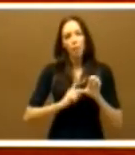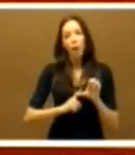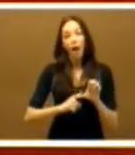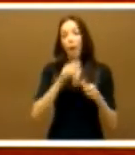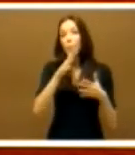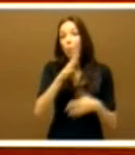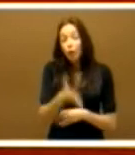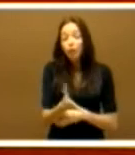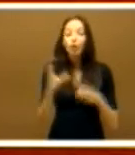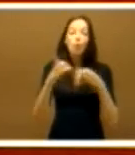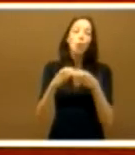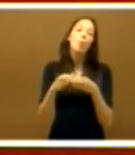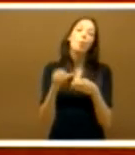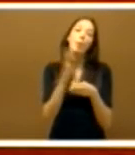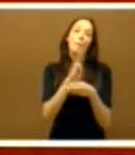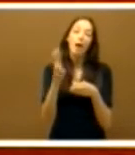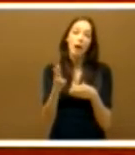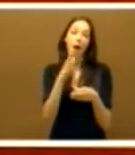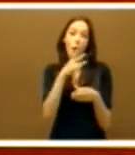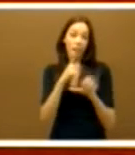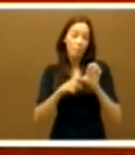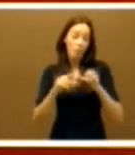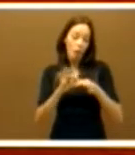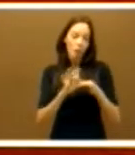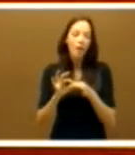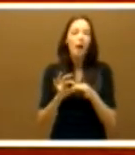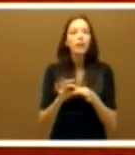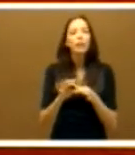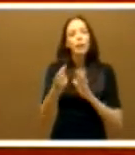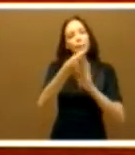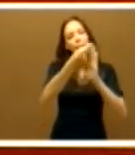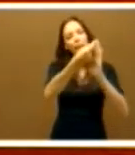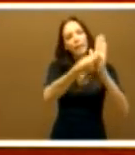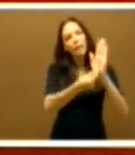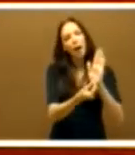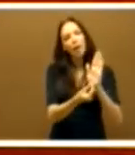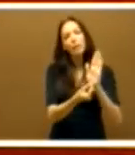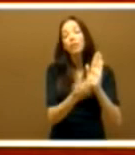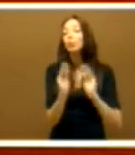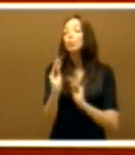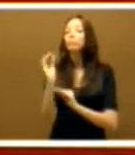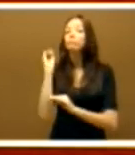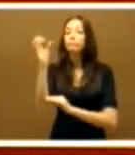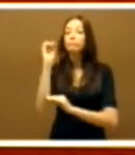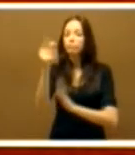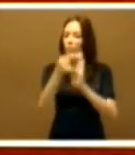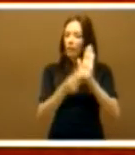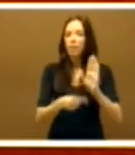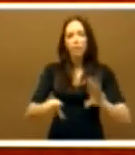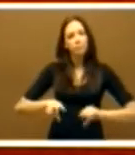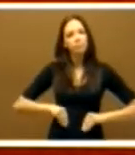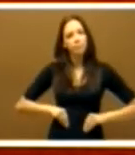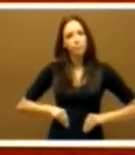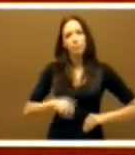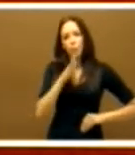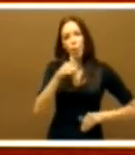Grupo Parlamentario Popular Extremadura Unida que aprobaremos las medidas presentadas durante su intervención y que emanan de nuestro programa